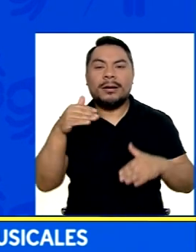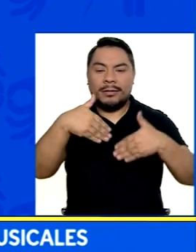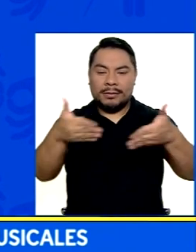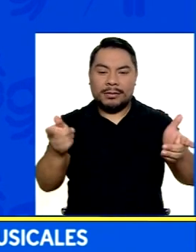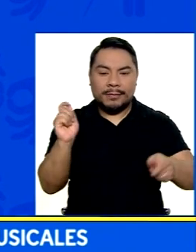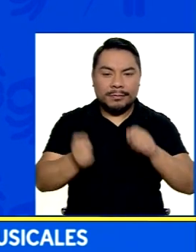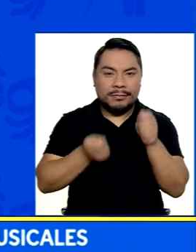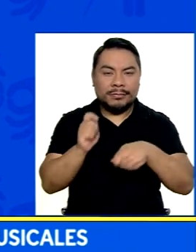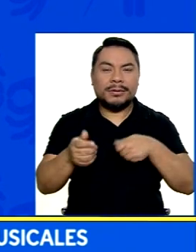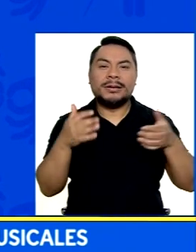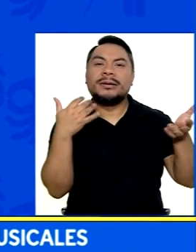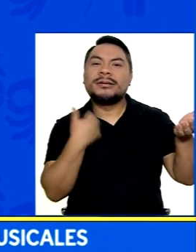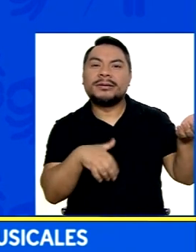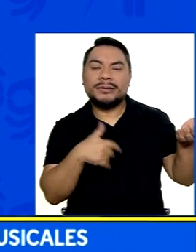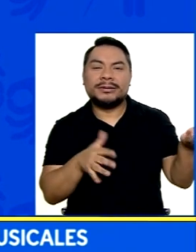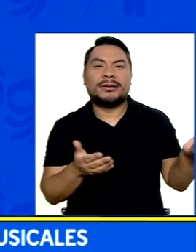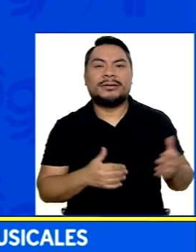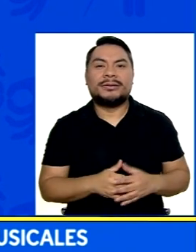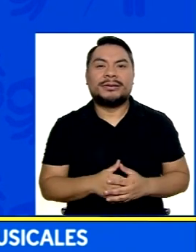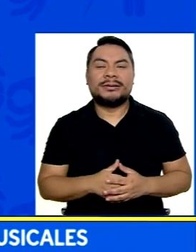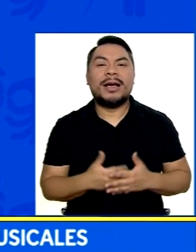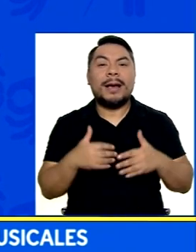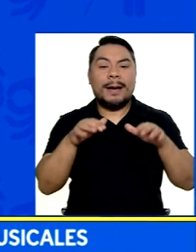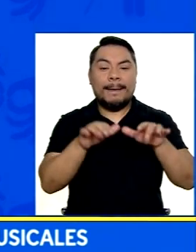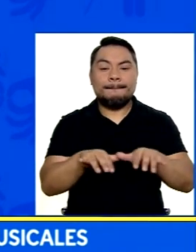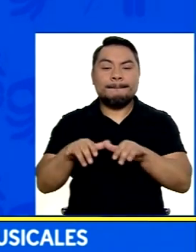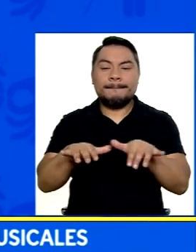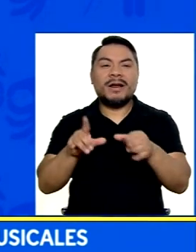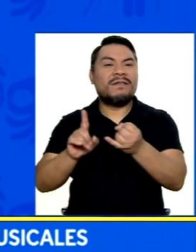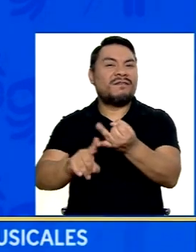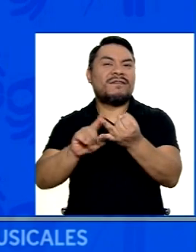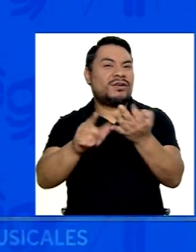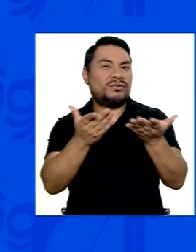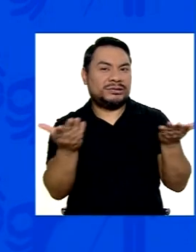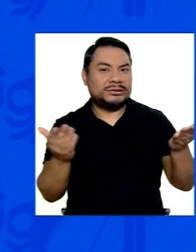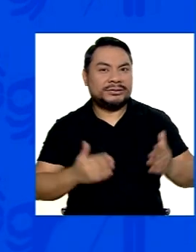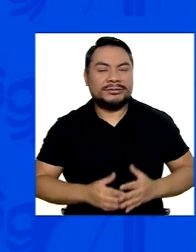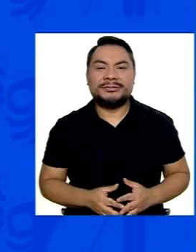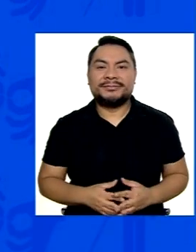batería Guitarra Piano Entre otros